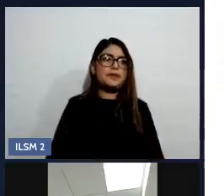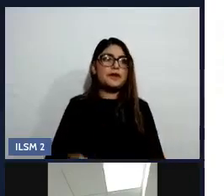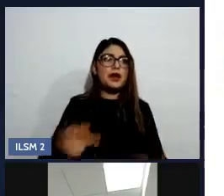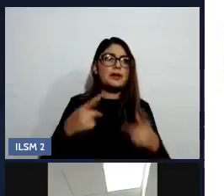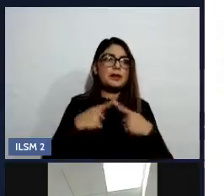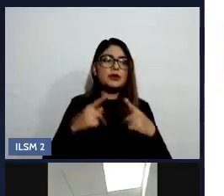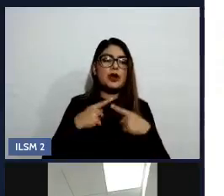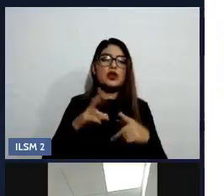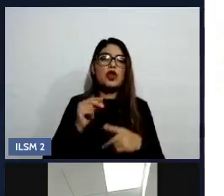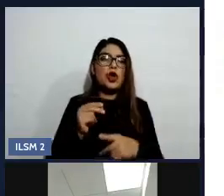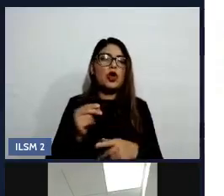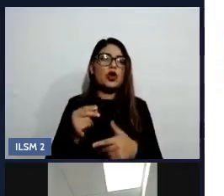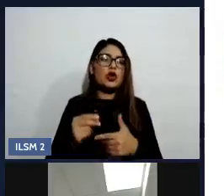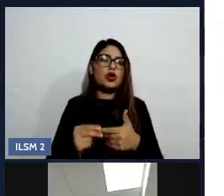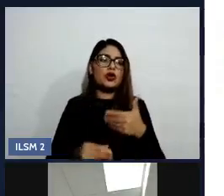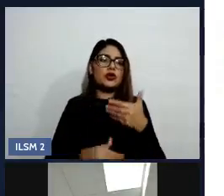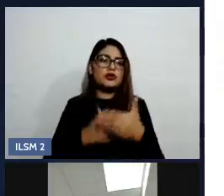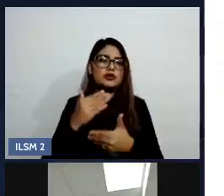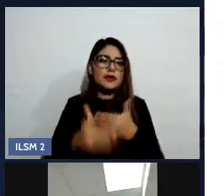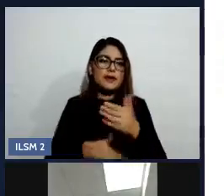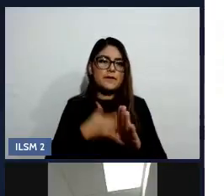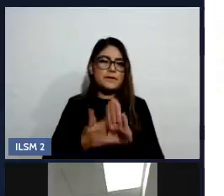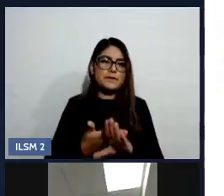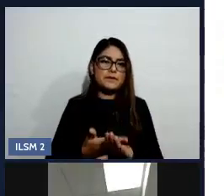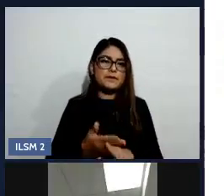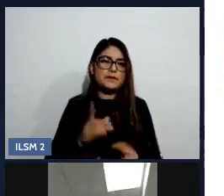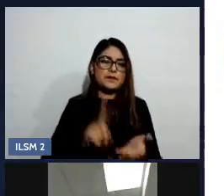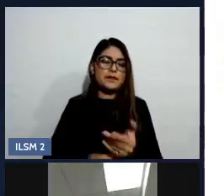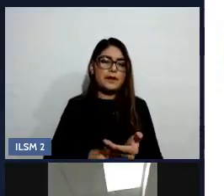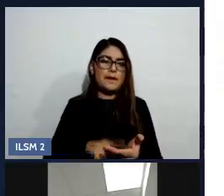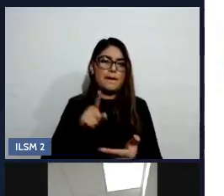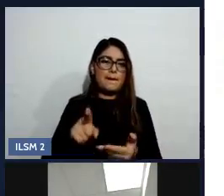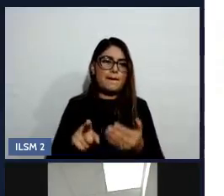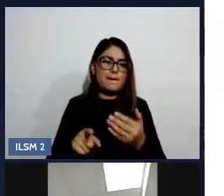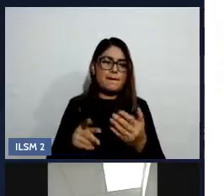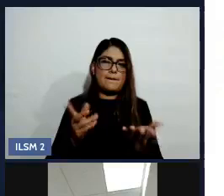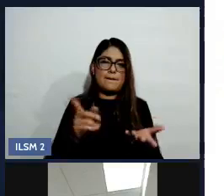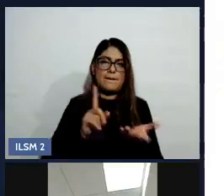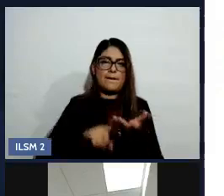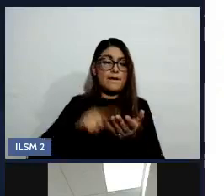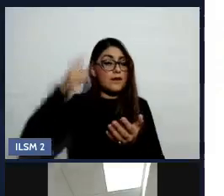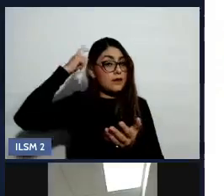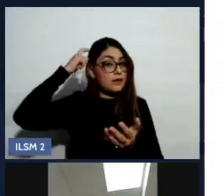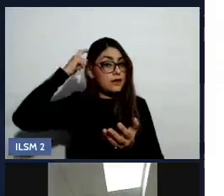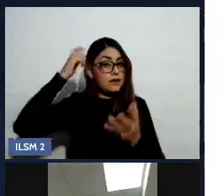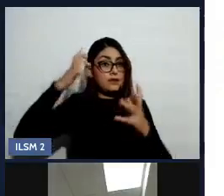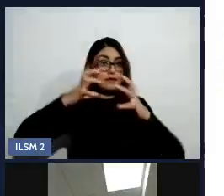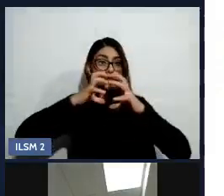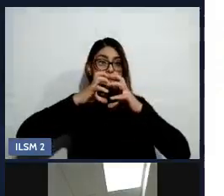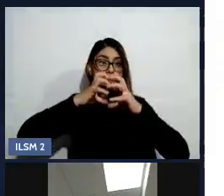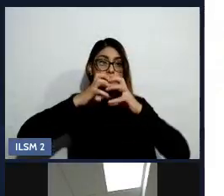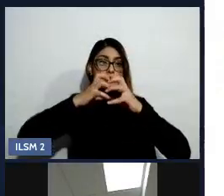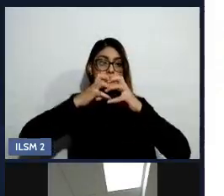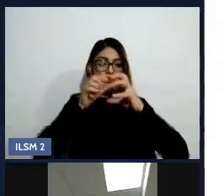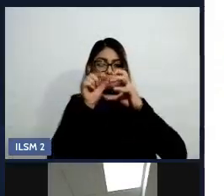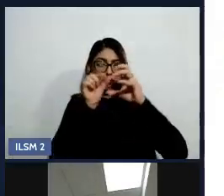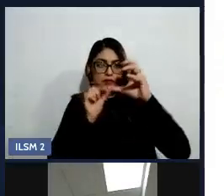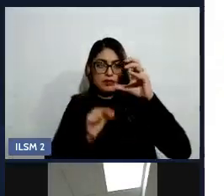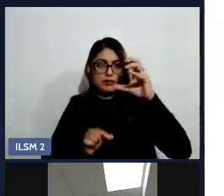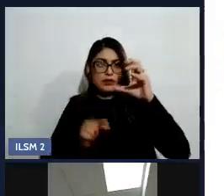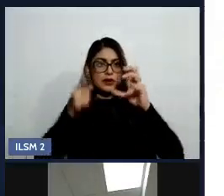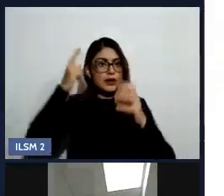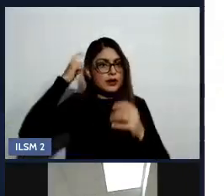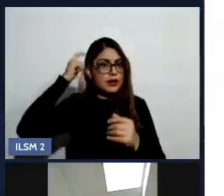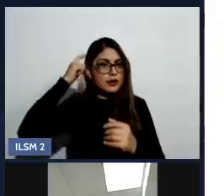procesos, en el nivel central, en nuestro sistema nervioso central, y no tengamos